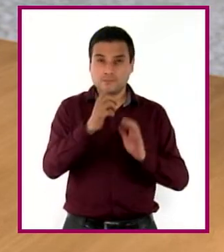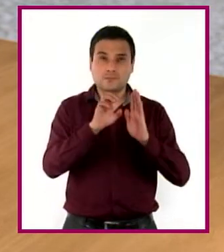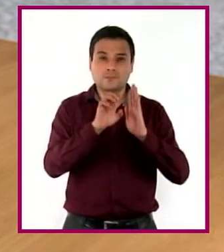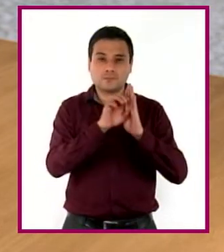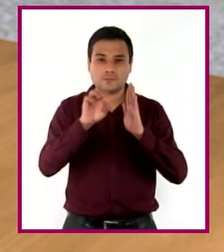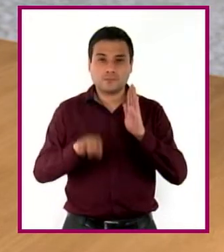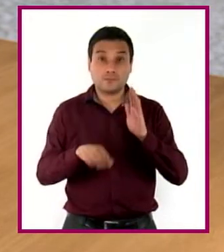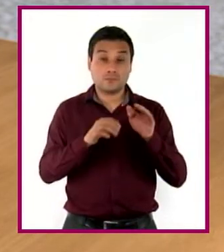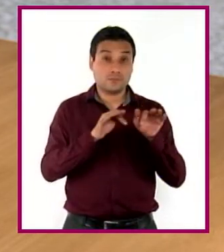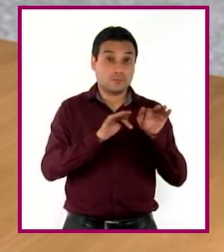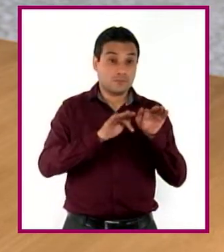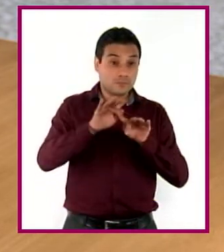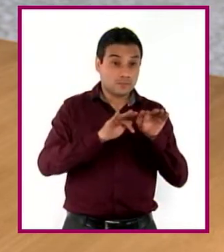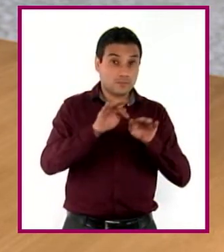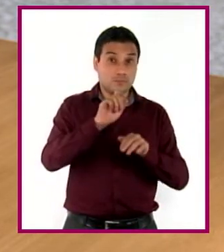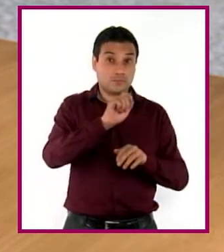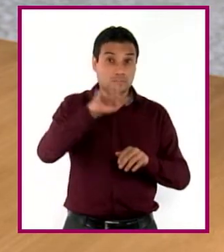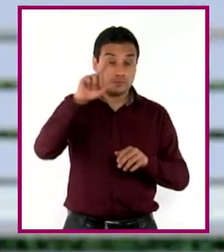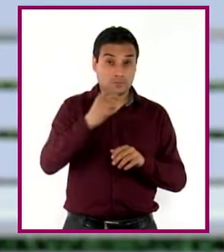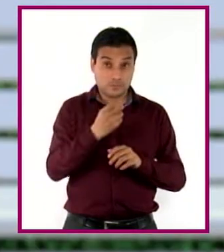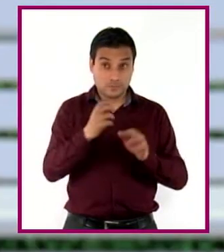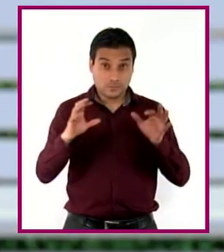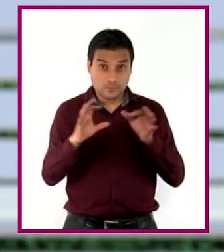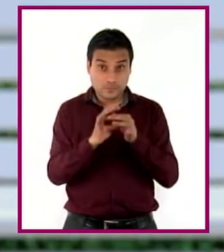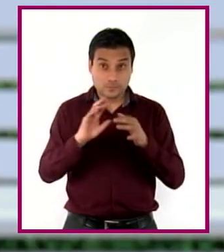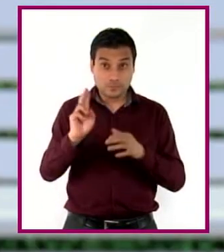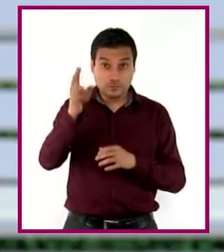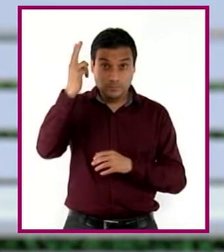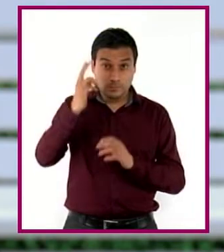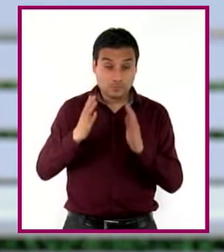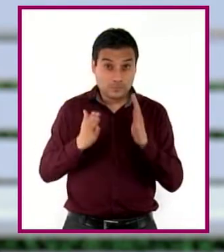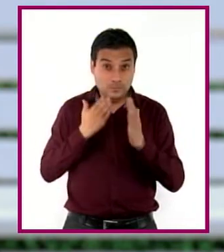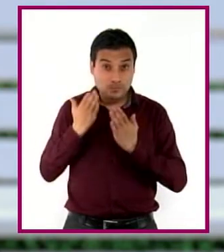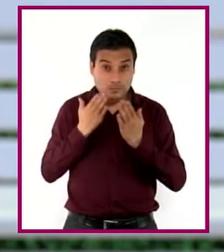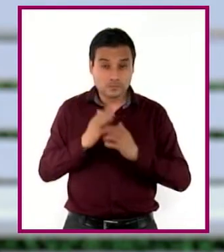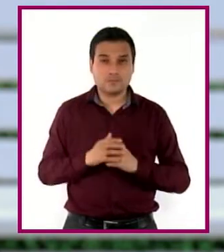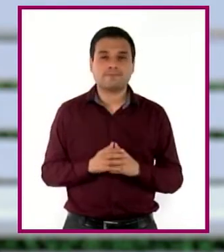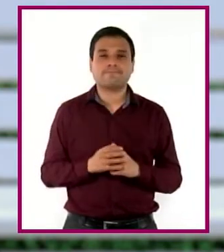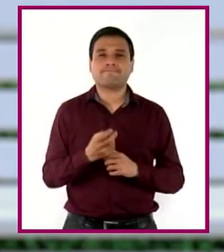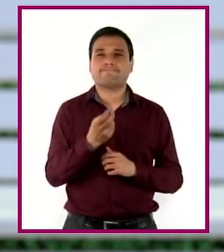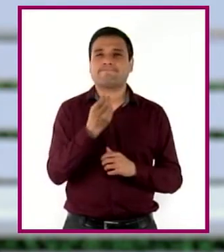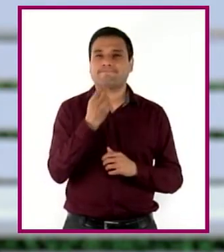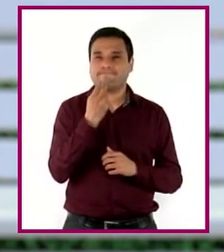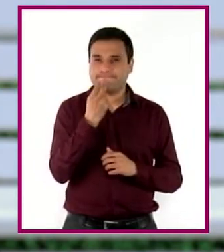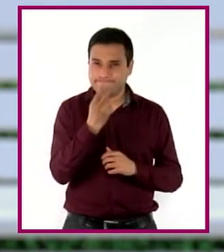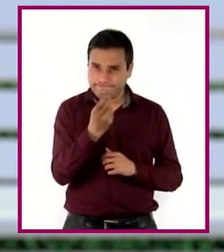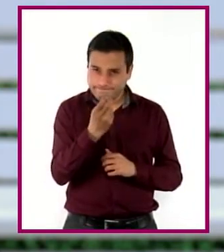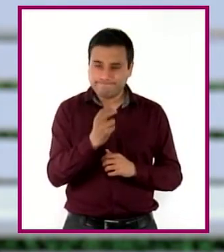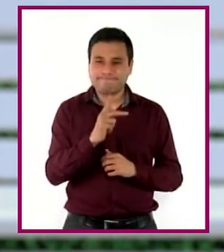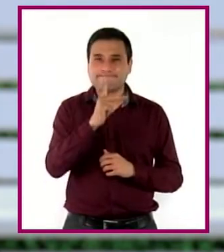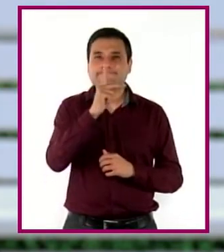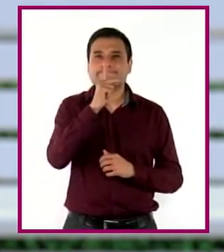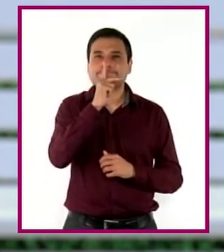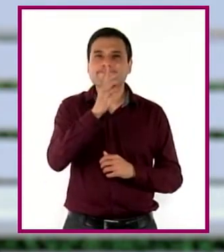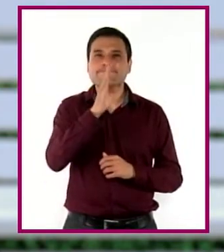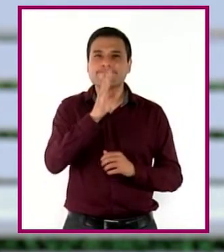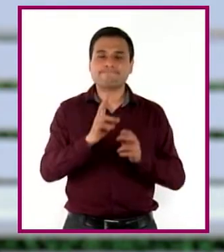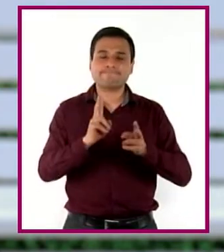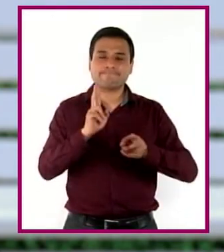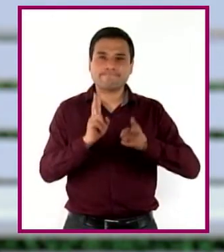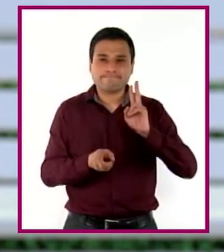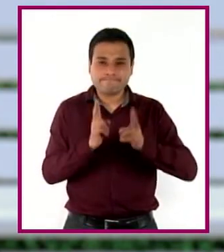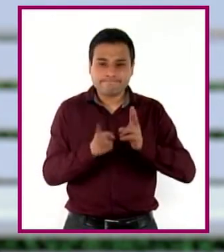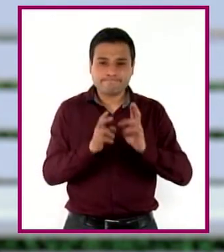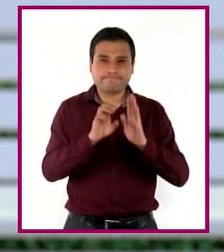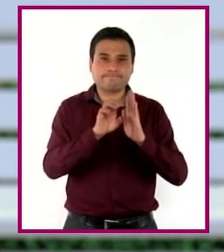profesional tendría algo que ver con la formación académica. ¡Claro! Esa pregunta es justo la clave de la discusión con mis papás. Porque podríamos